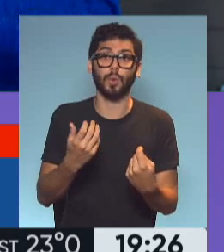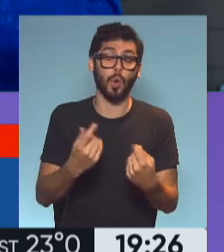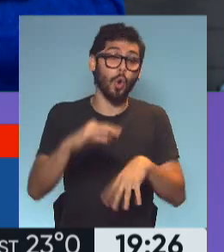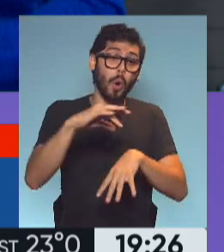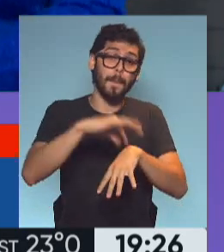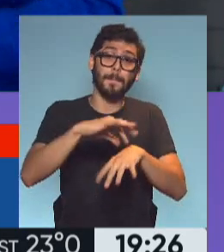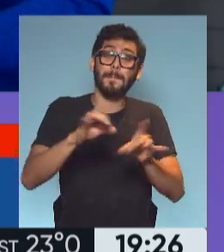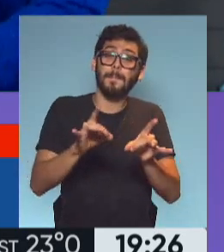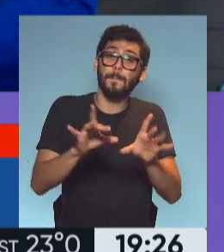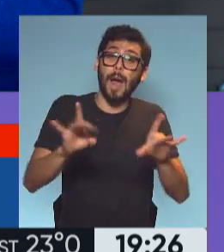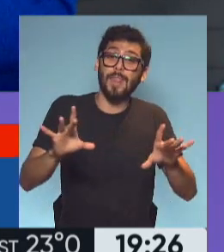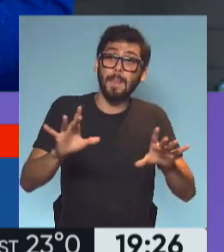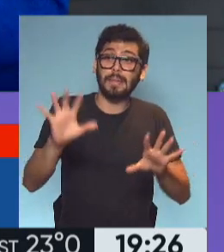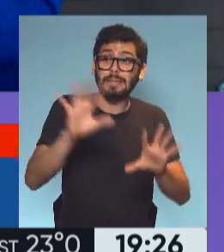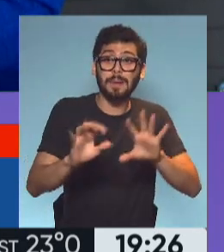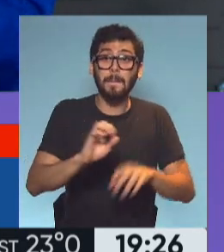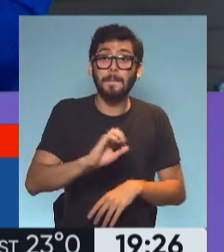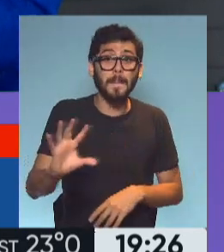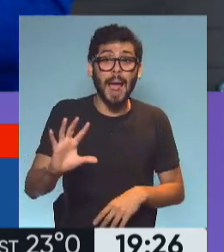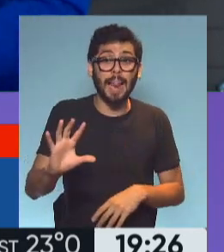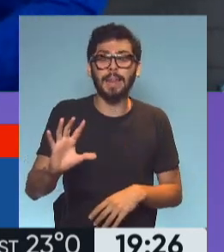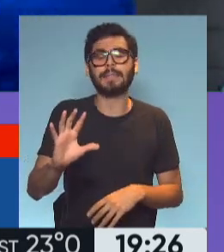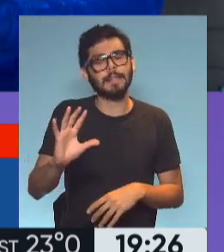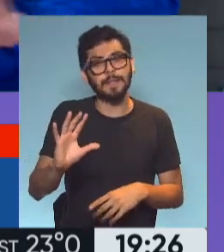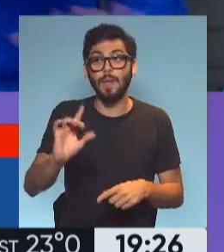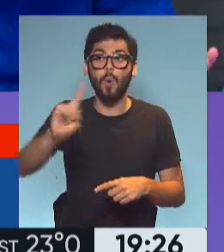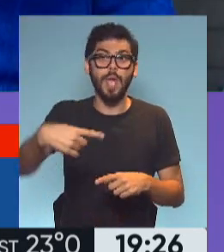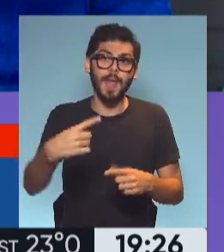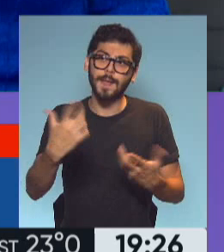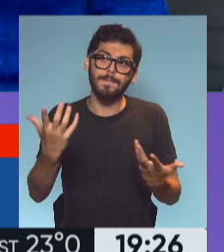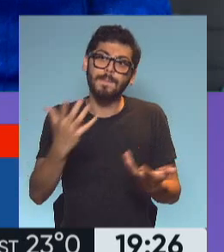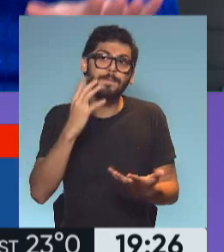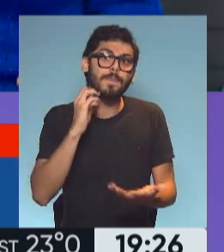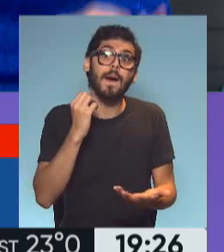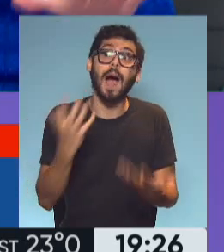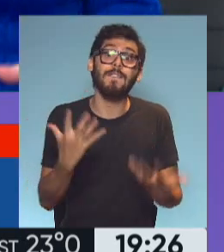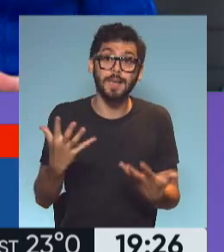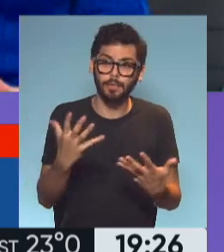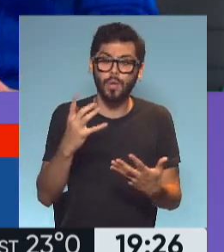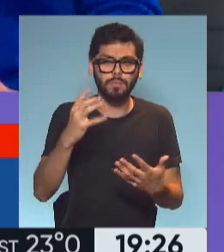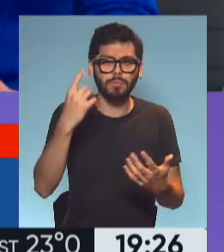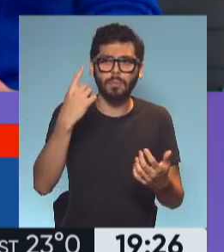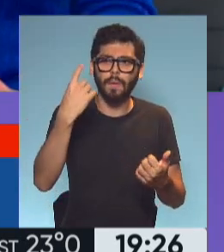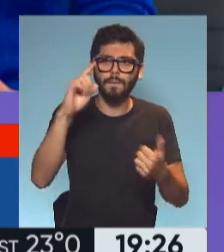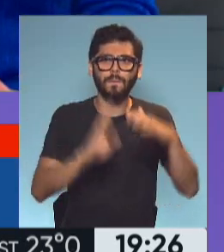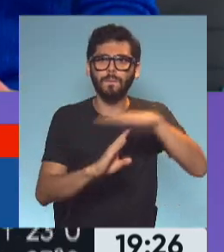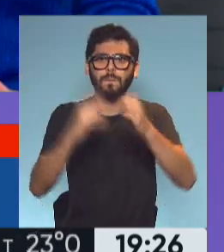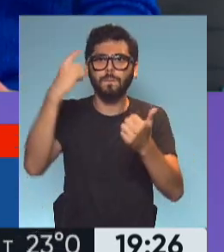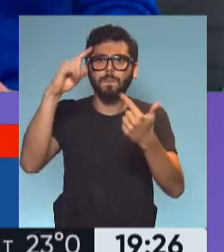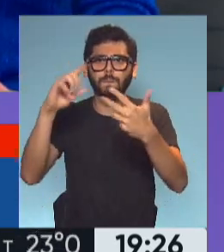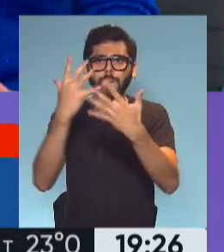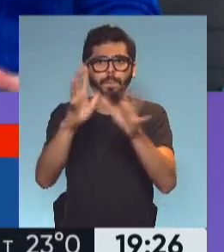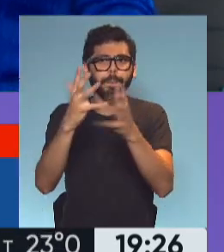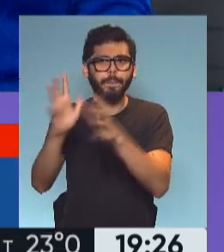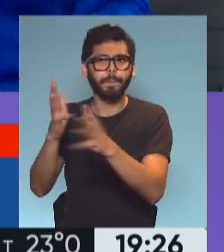pandemia. Hay un costo político que alguien tiene que pagar y en este caso estamos viendo cómo vuelan cabezas políticas. De segundas